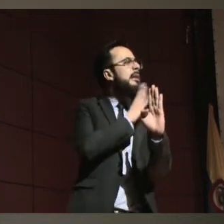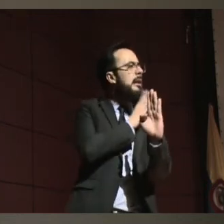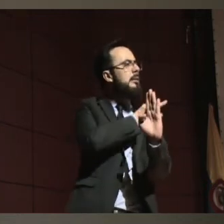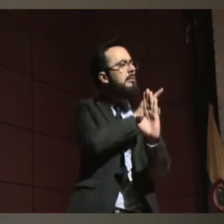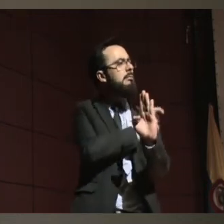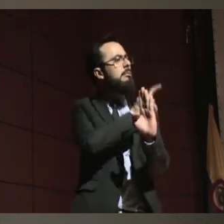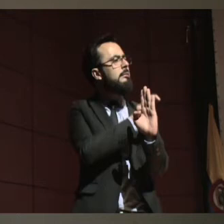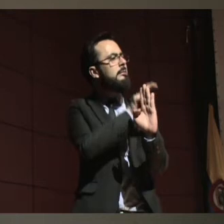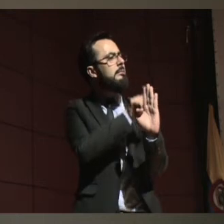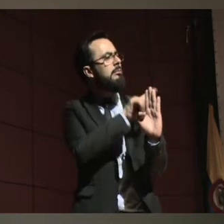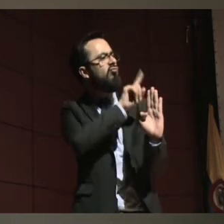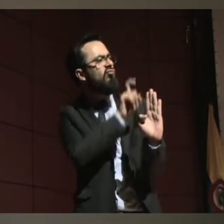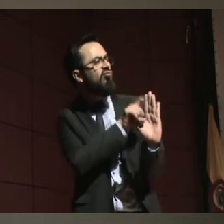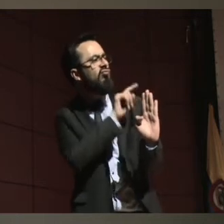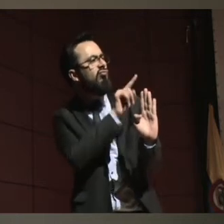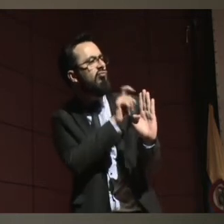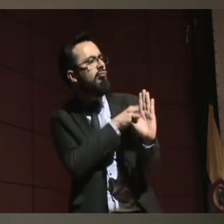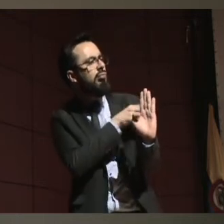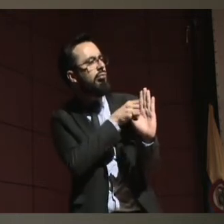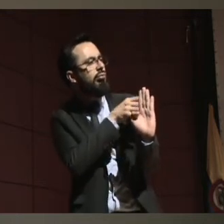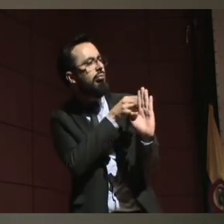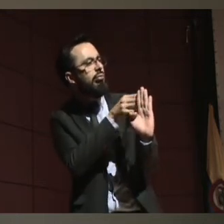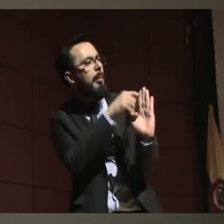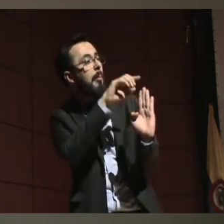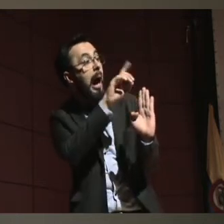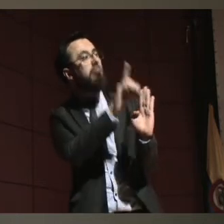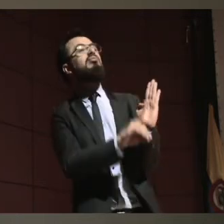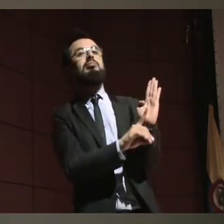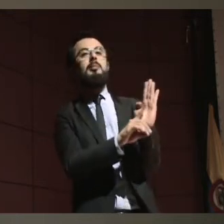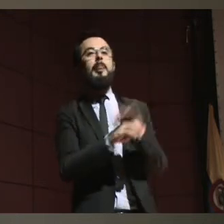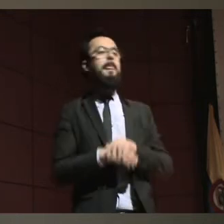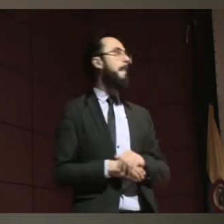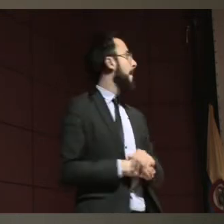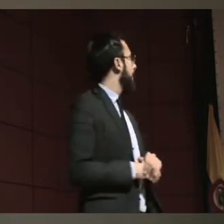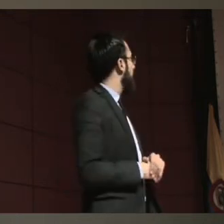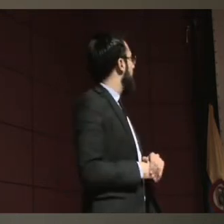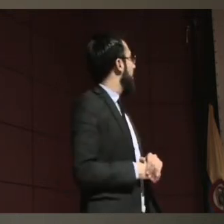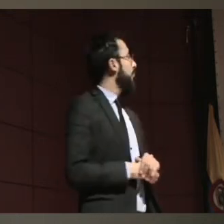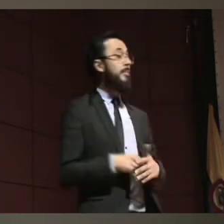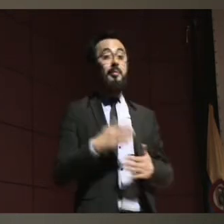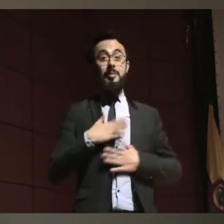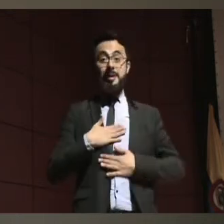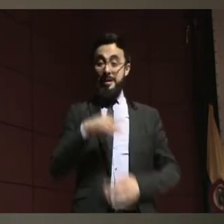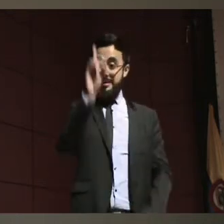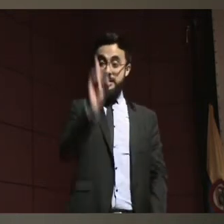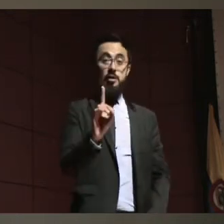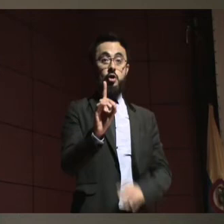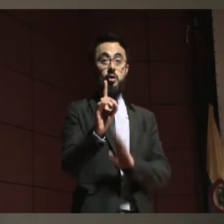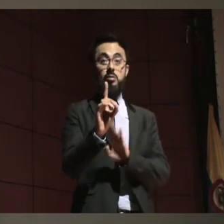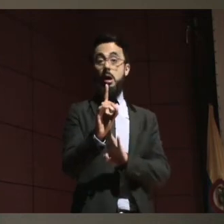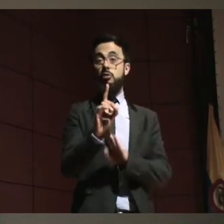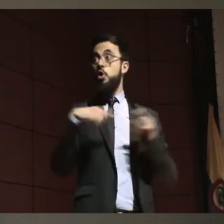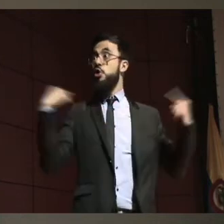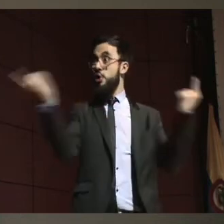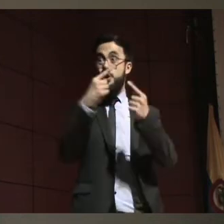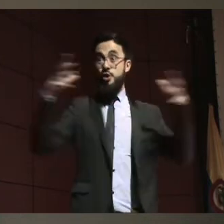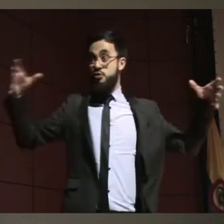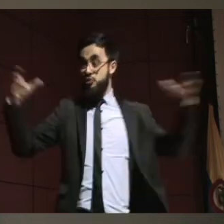Tomar la decisión, entonces, es un proceso personal, totalmente subjetivo,